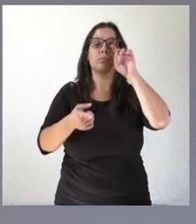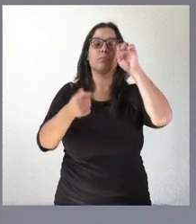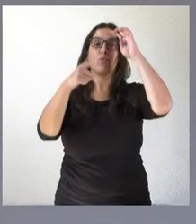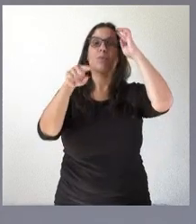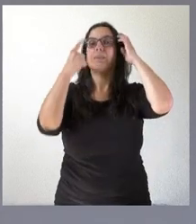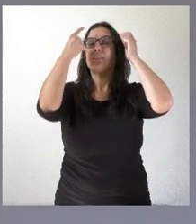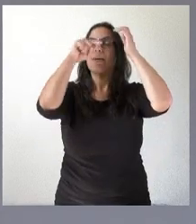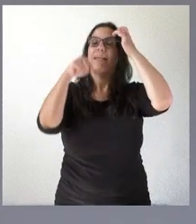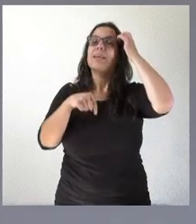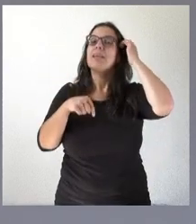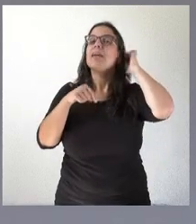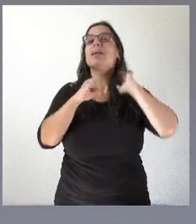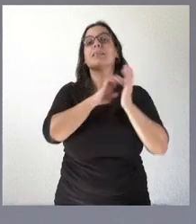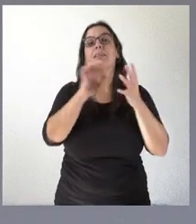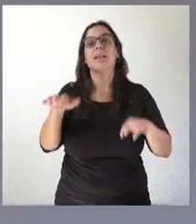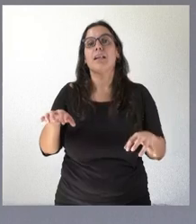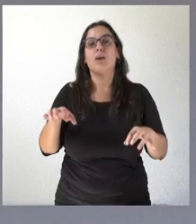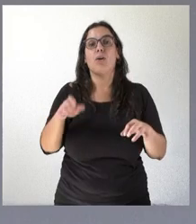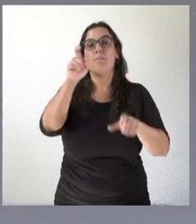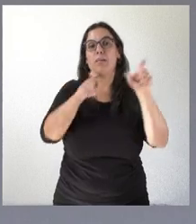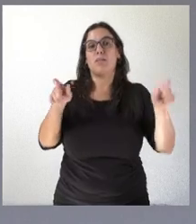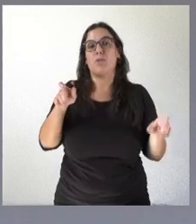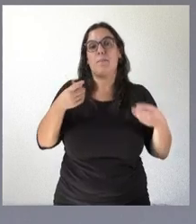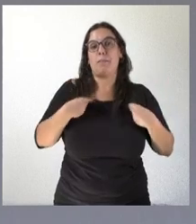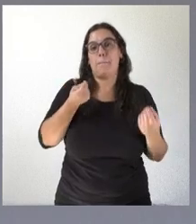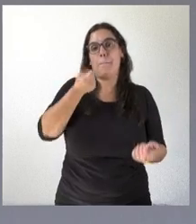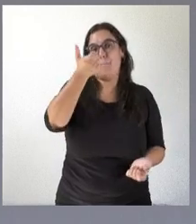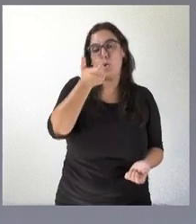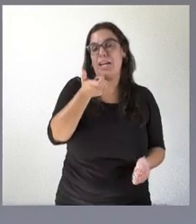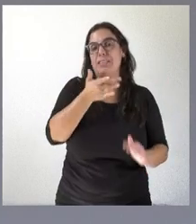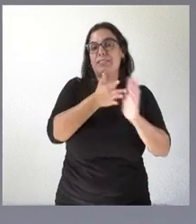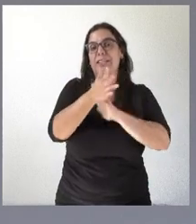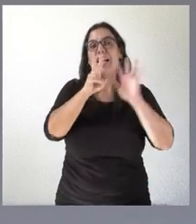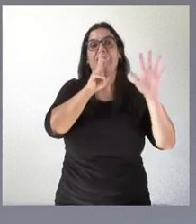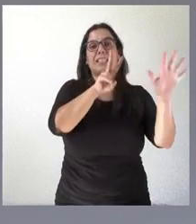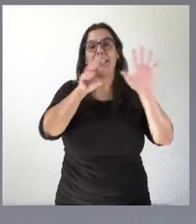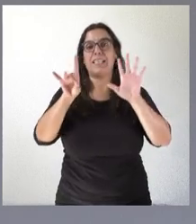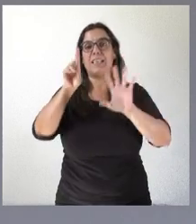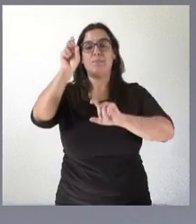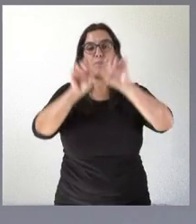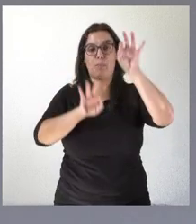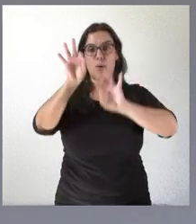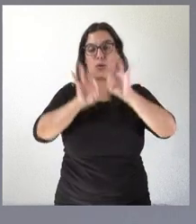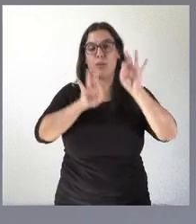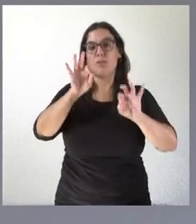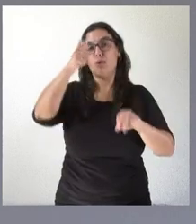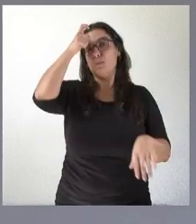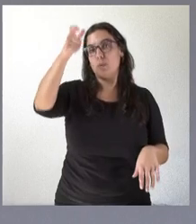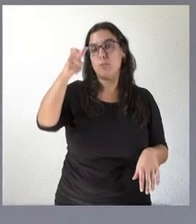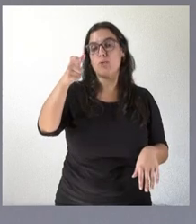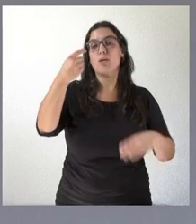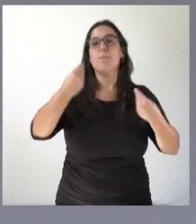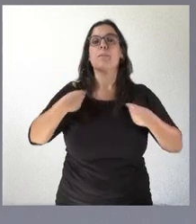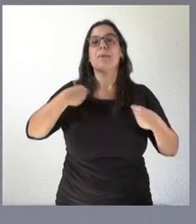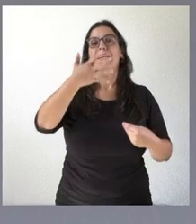municipios en Castilla y León tienen poca población estamos hablando de que el 76% de los municipios en Castilla y León tiene menos de 500